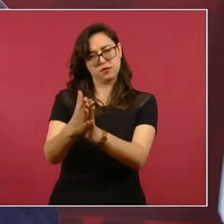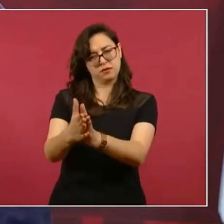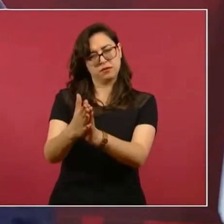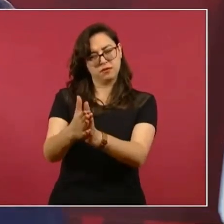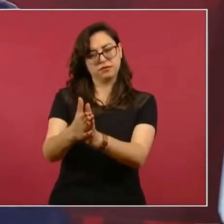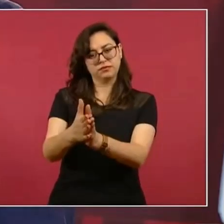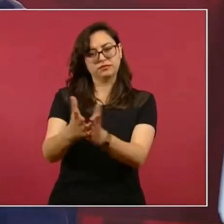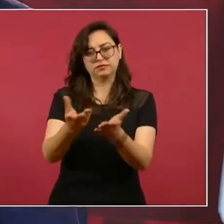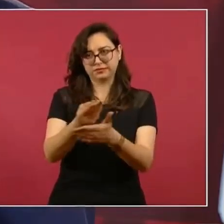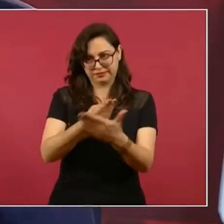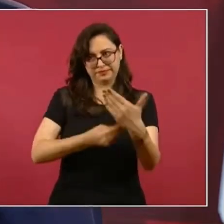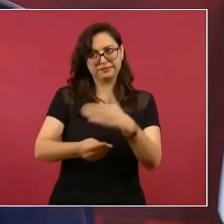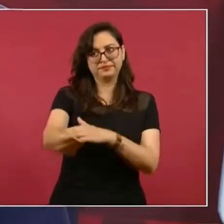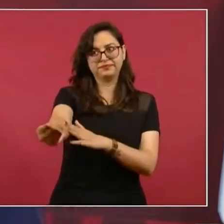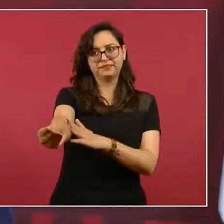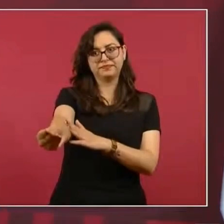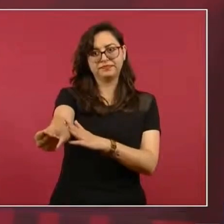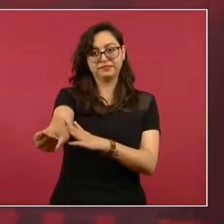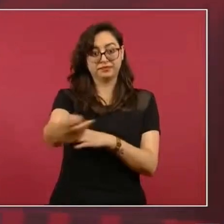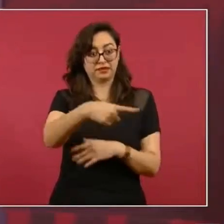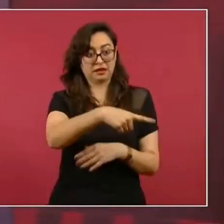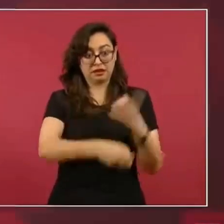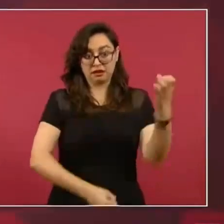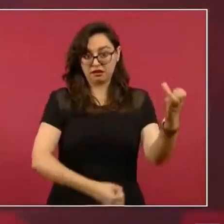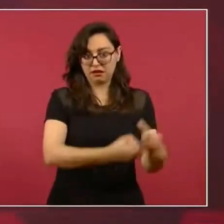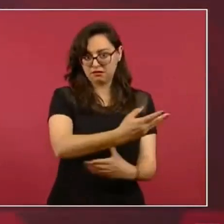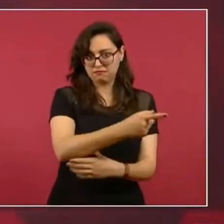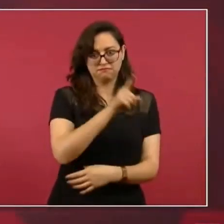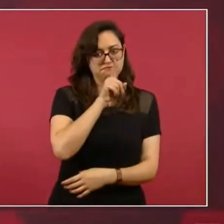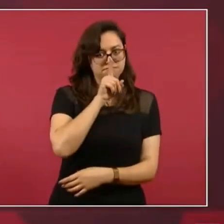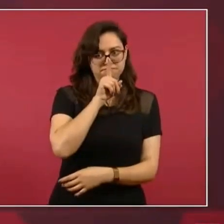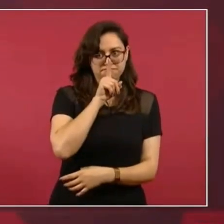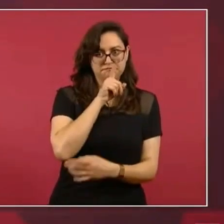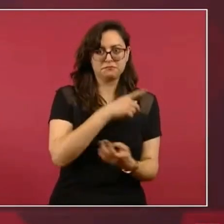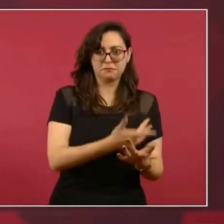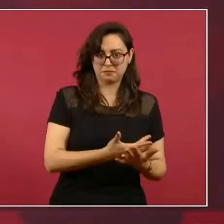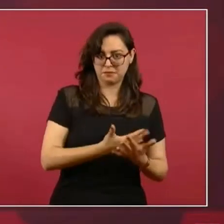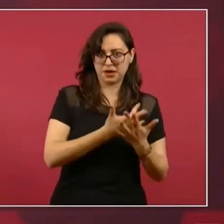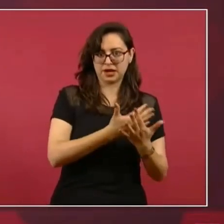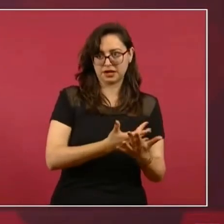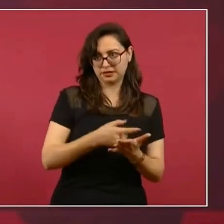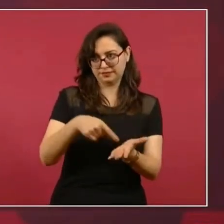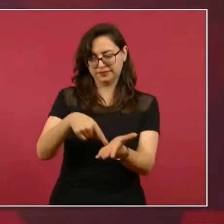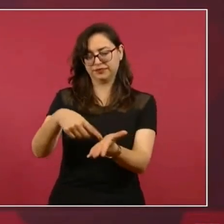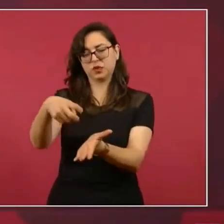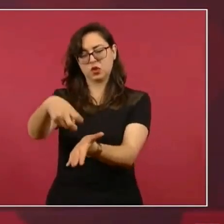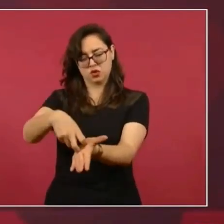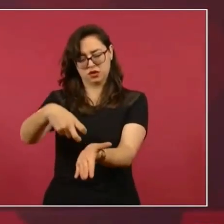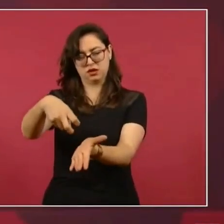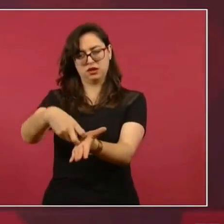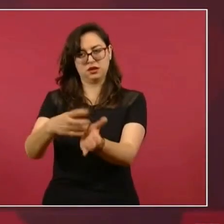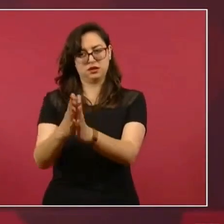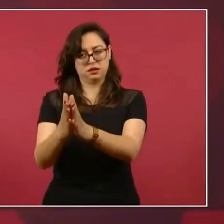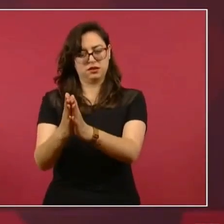Que se pueda